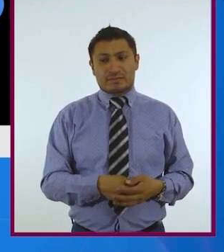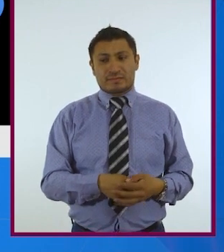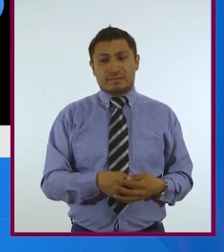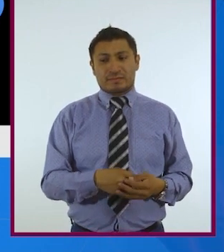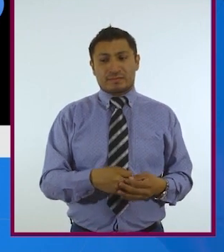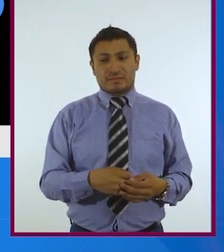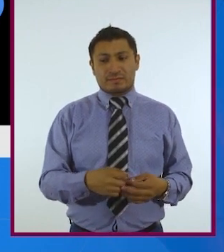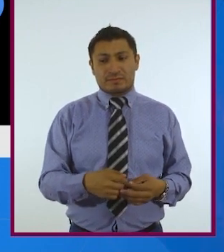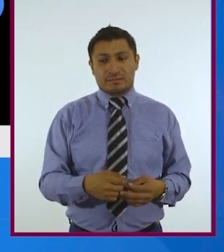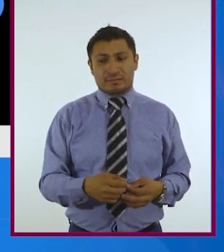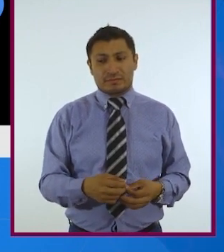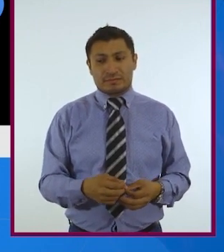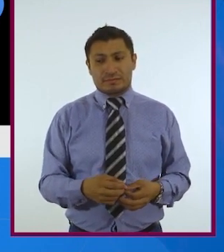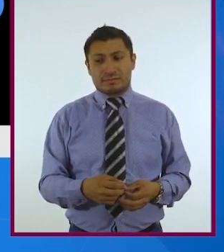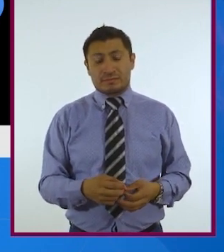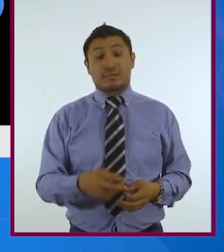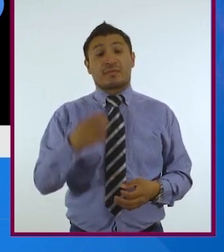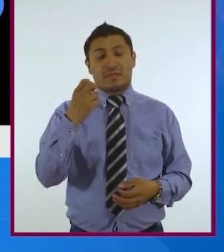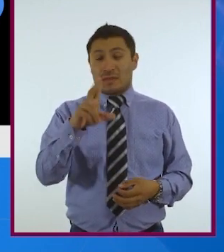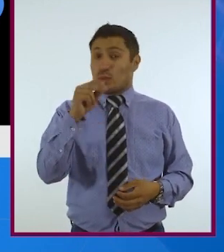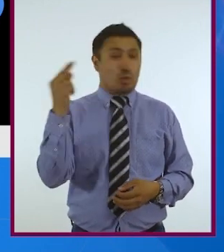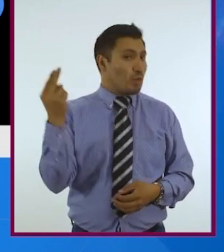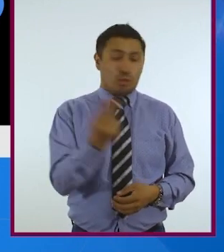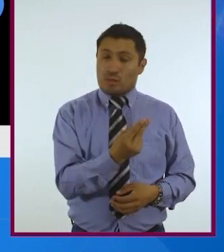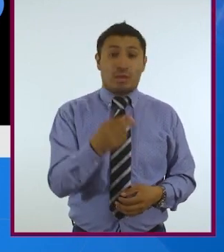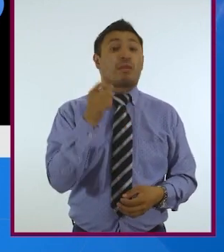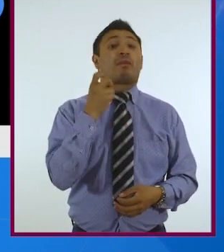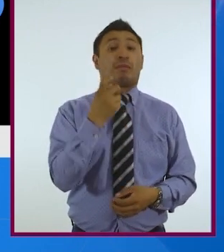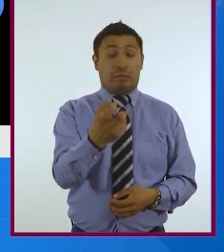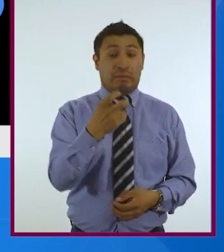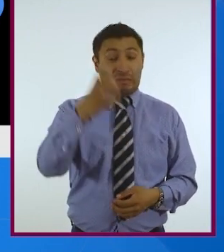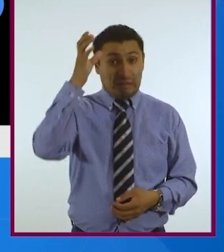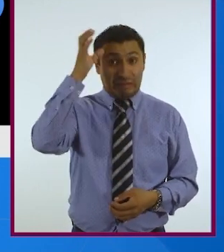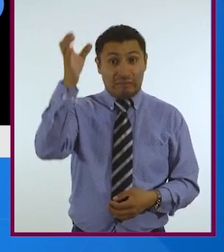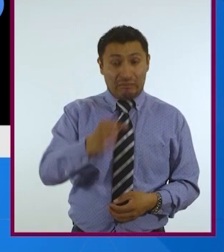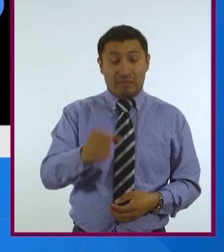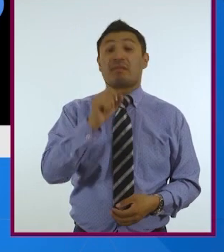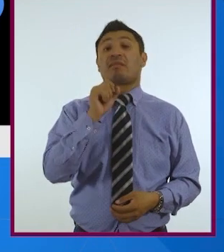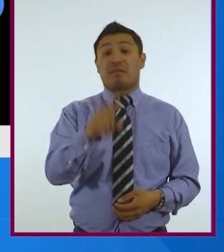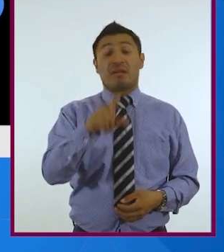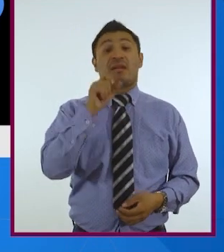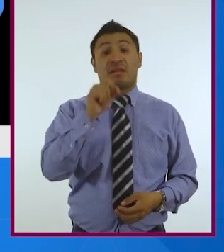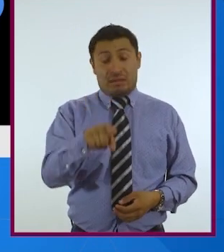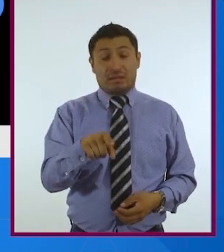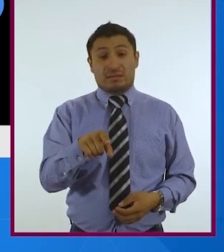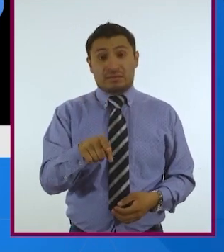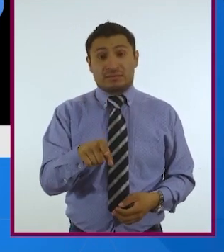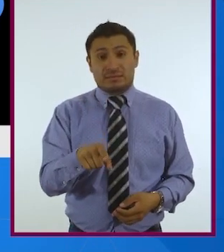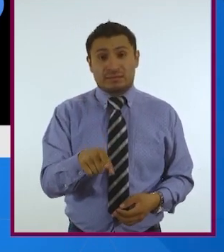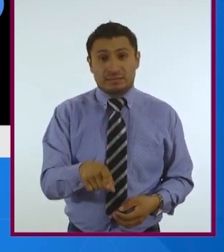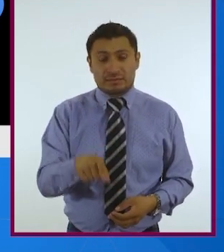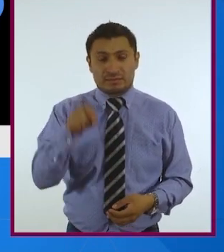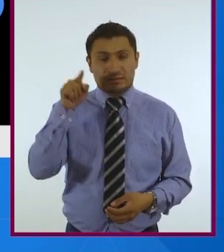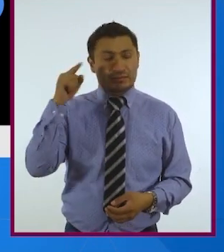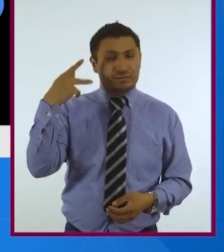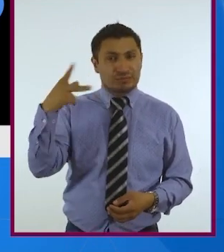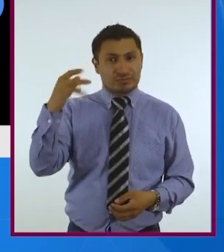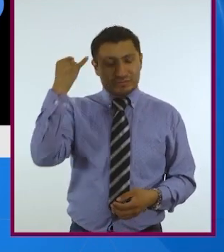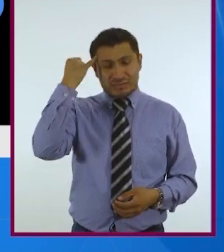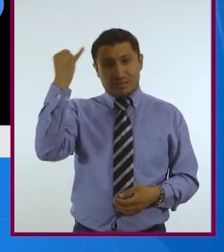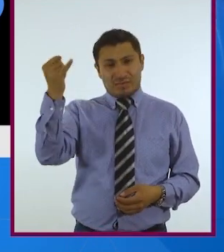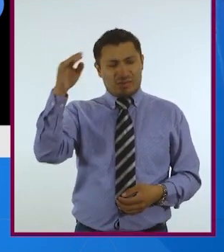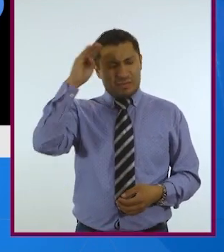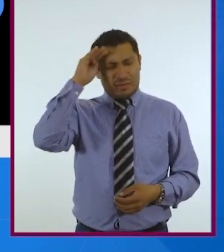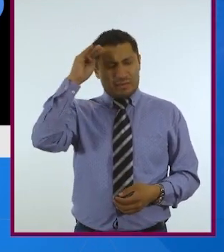innecesario, sino era cruel. Y no solo eso, sino en su razonamiento